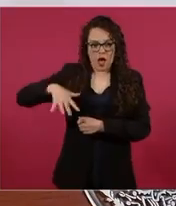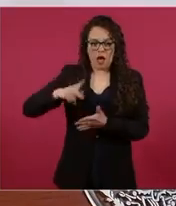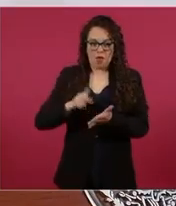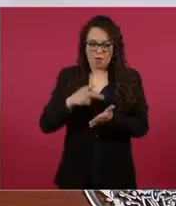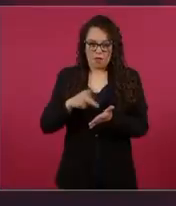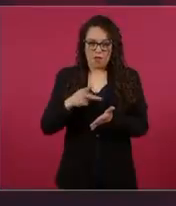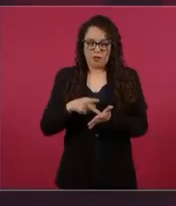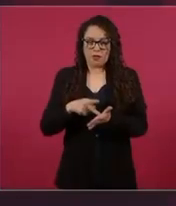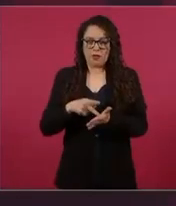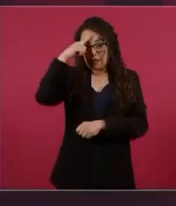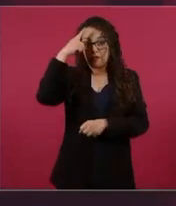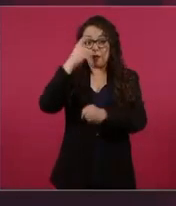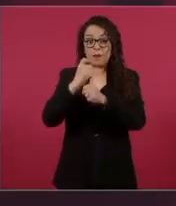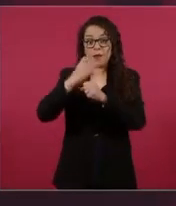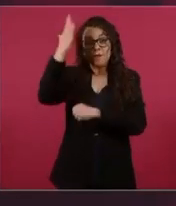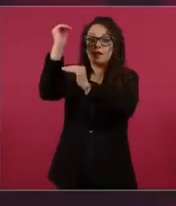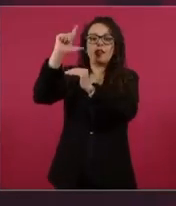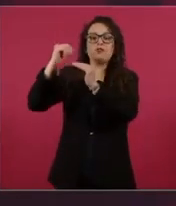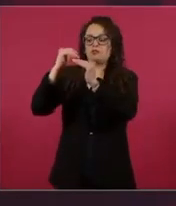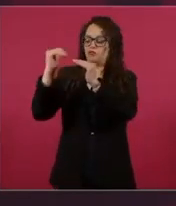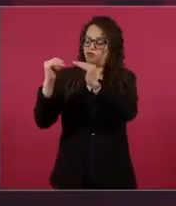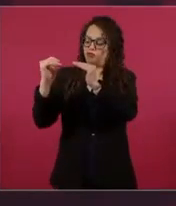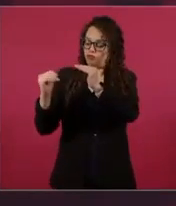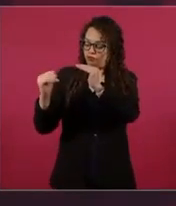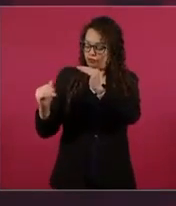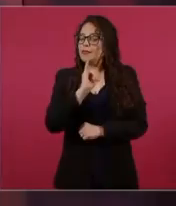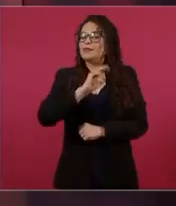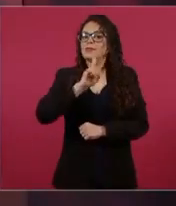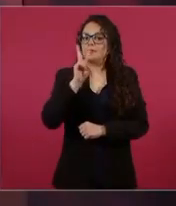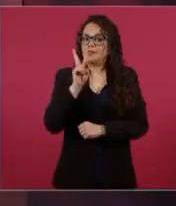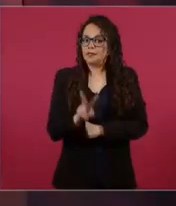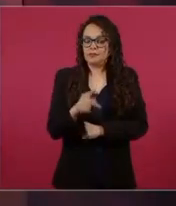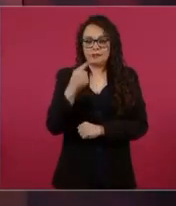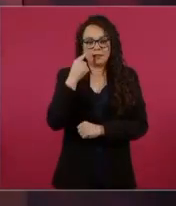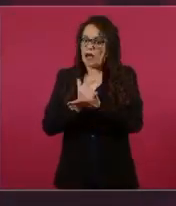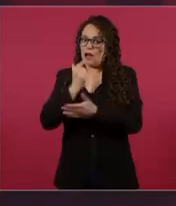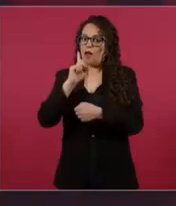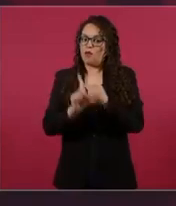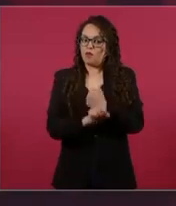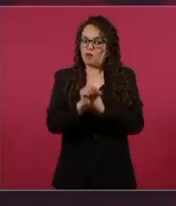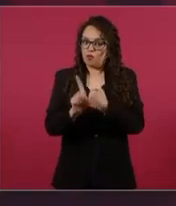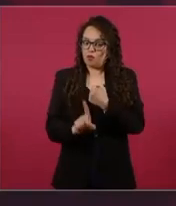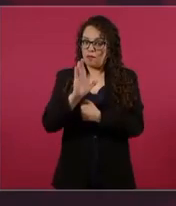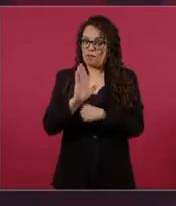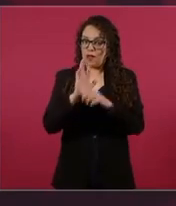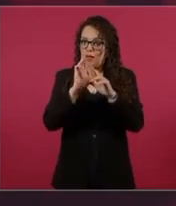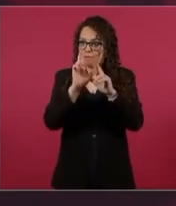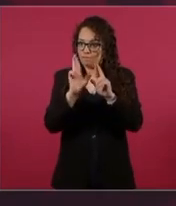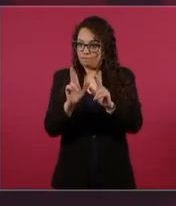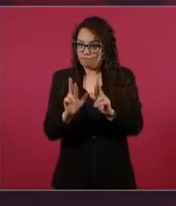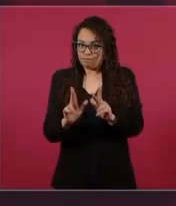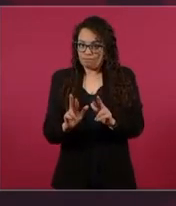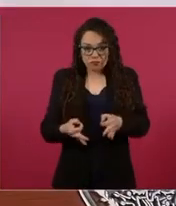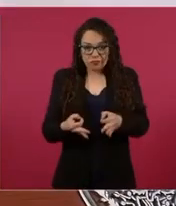Esto lo tienen que tomar en cuenta. Hay una grave crisis en el Poder Judicial y hay una crisis de